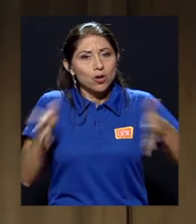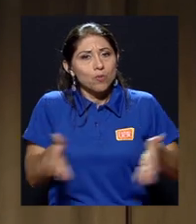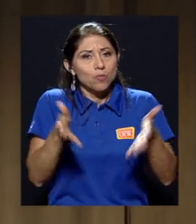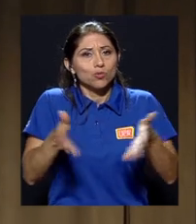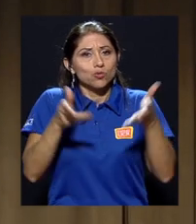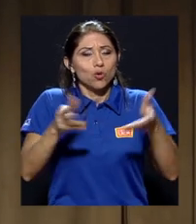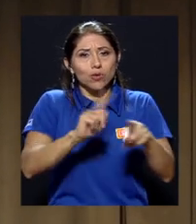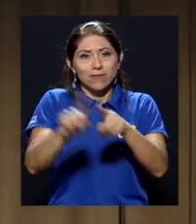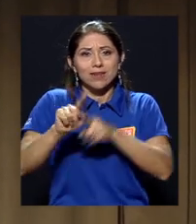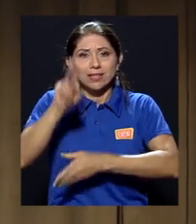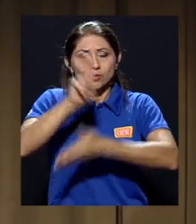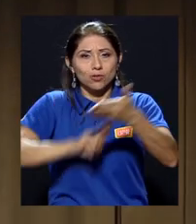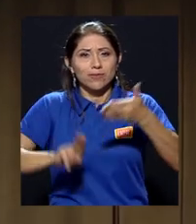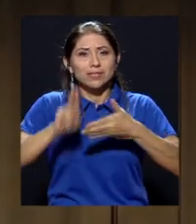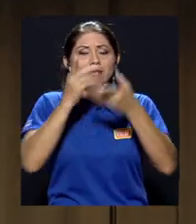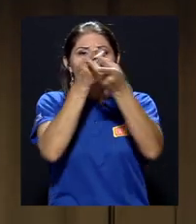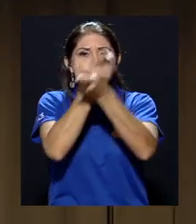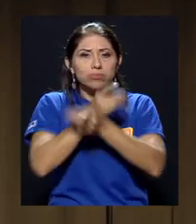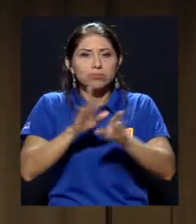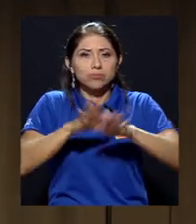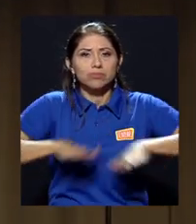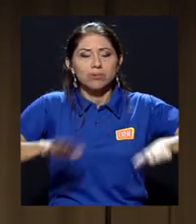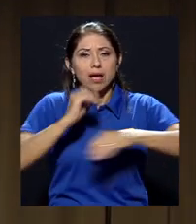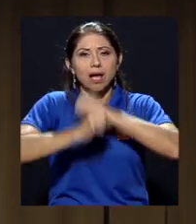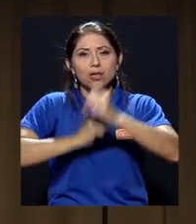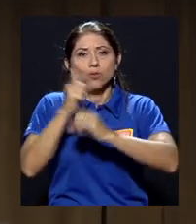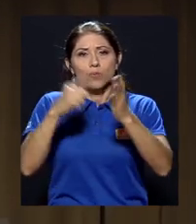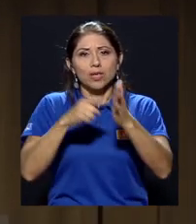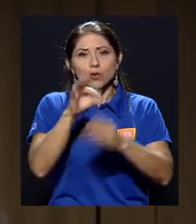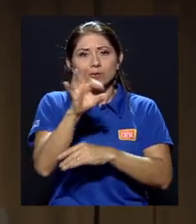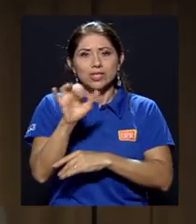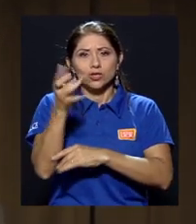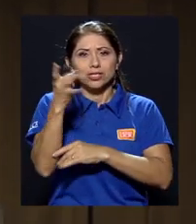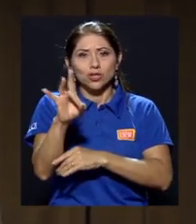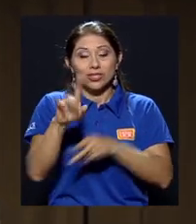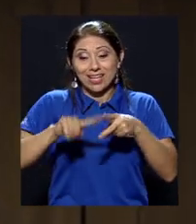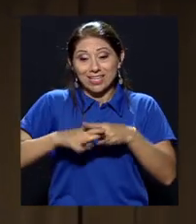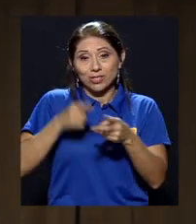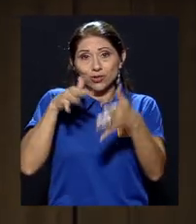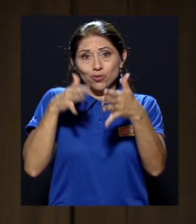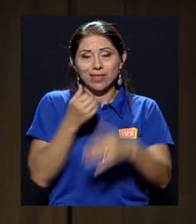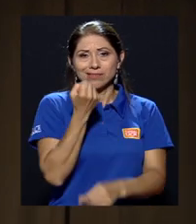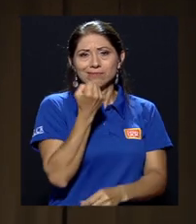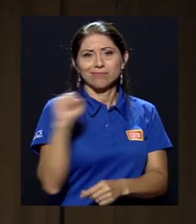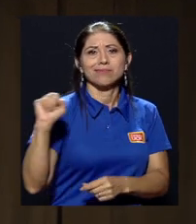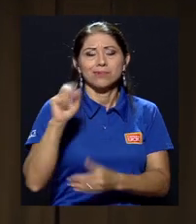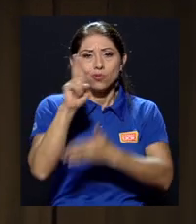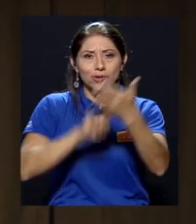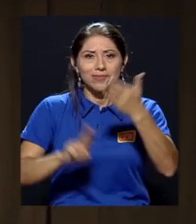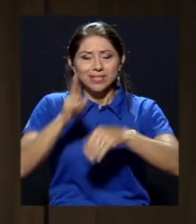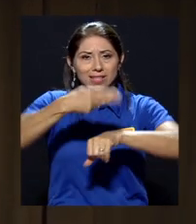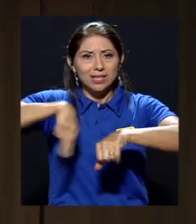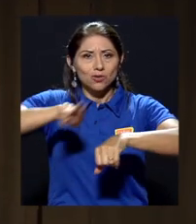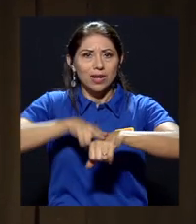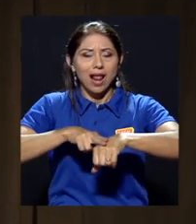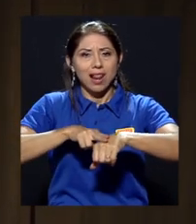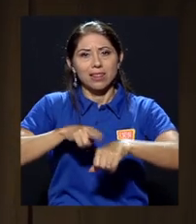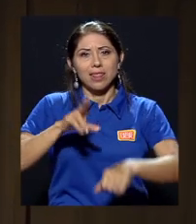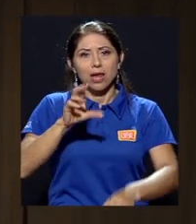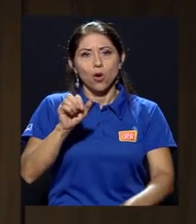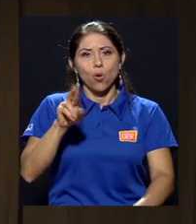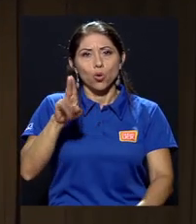universidades en 1918 e inició con una rebelión estudiantil en la Universidad Nacional de Córdoba en Argentina.